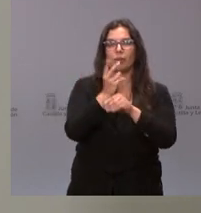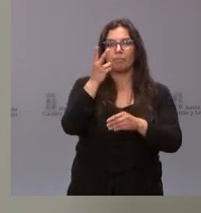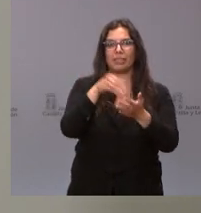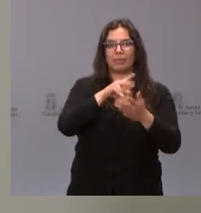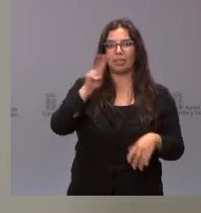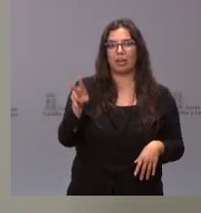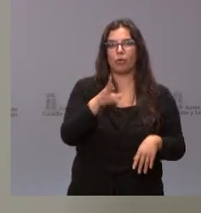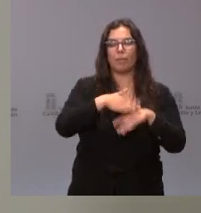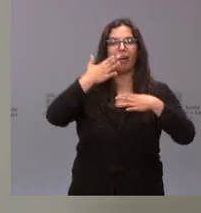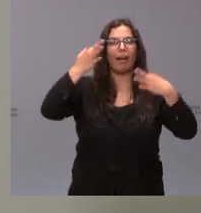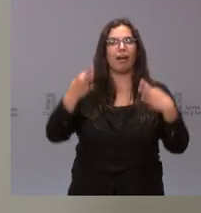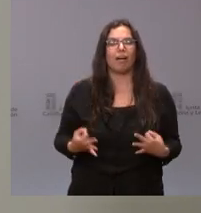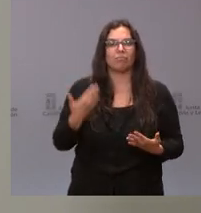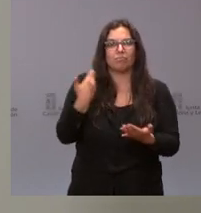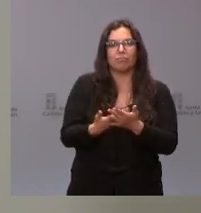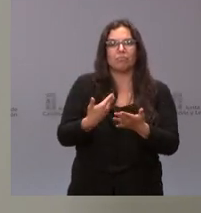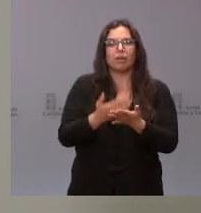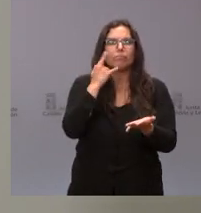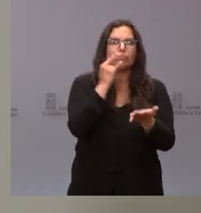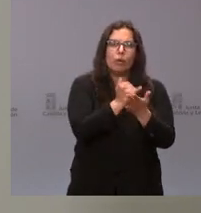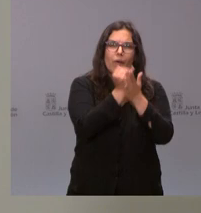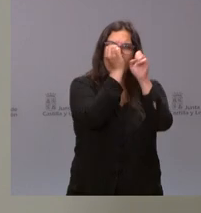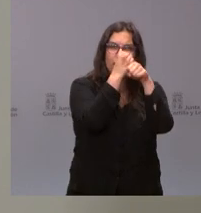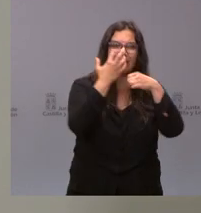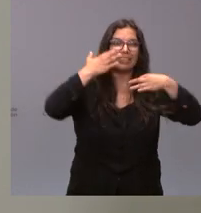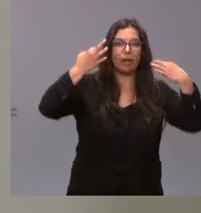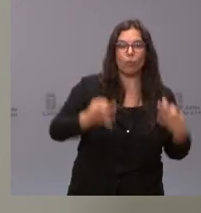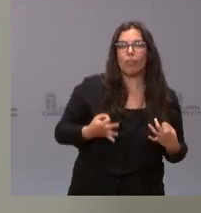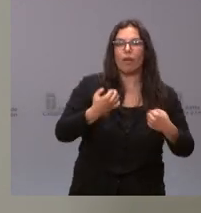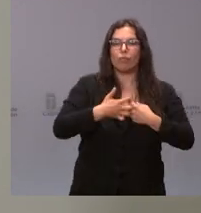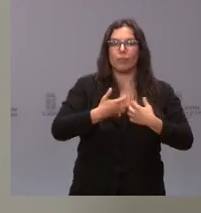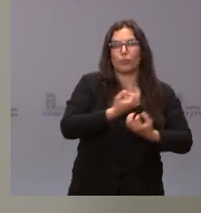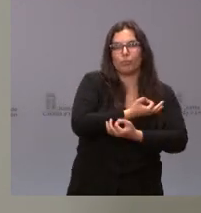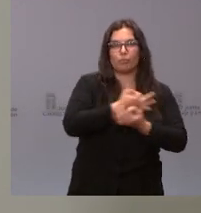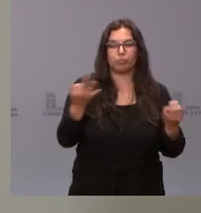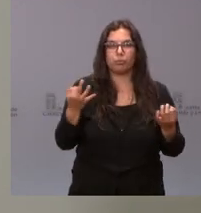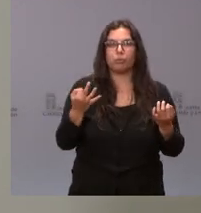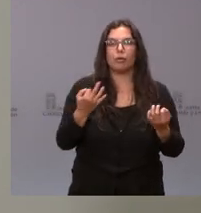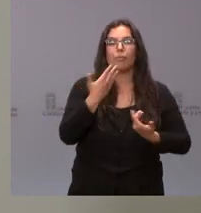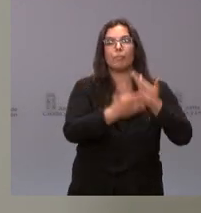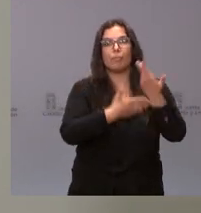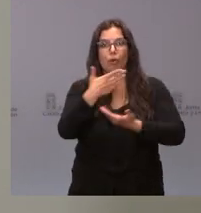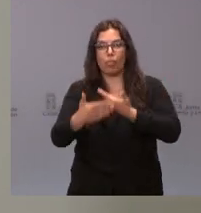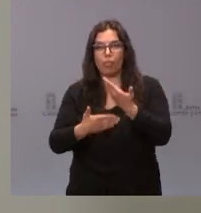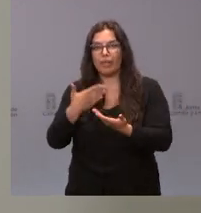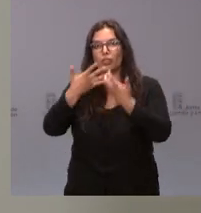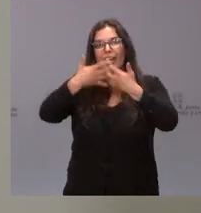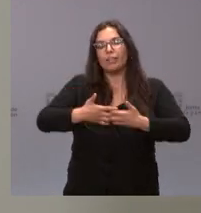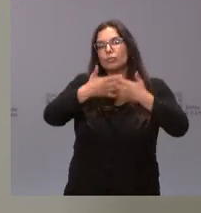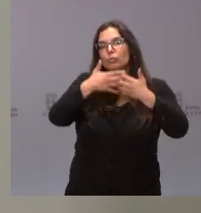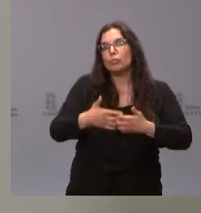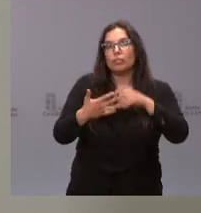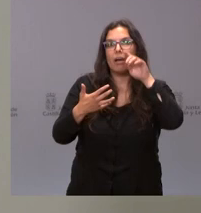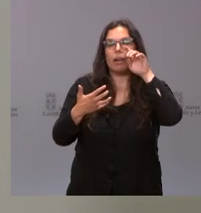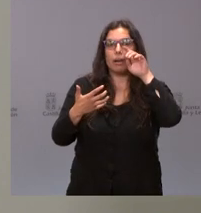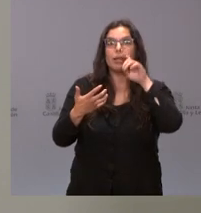para garantizar, mediante ensayos en laboratorio, la seguridad y el correcto funcionamiento de procesos industriales que